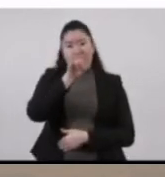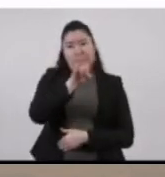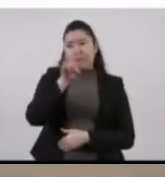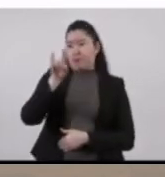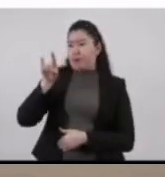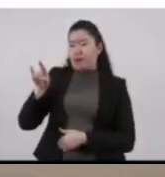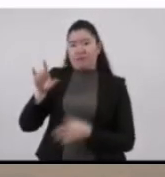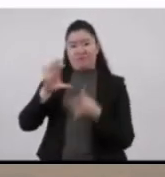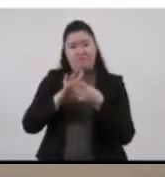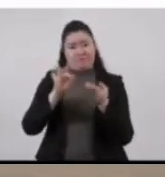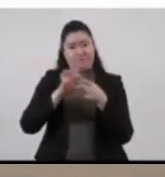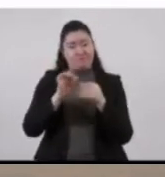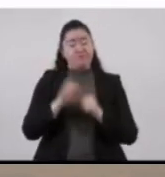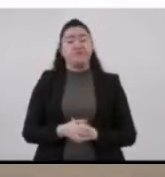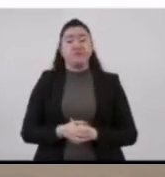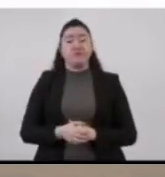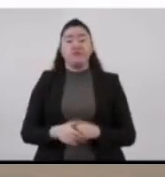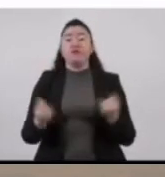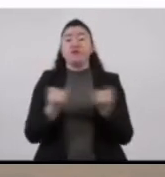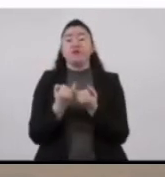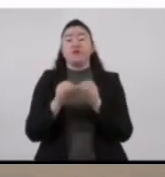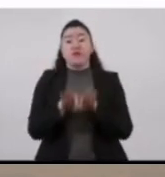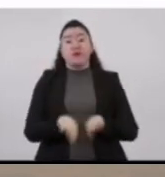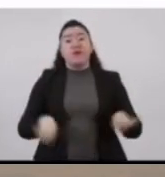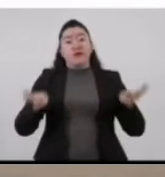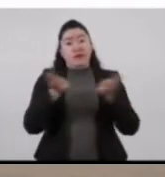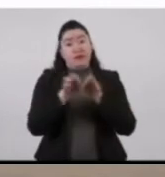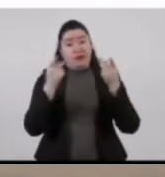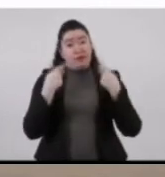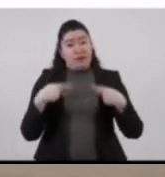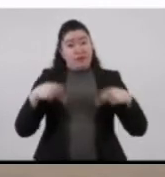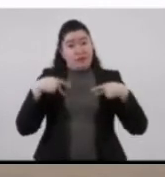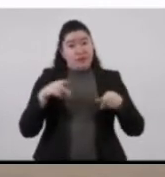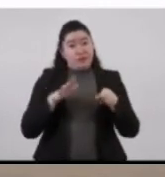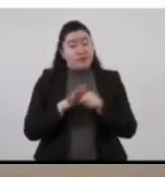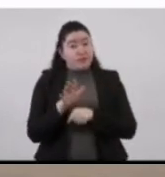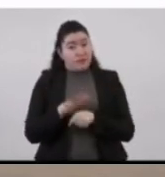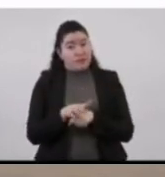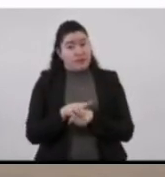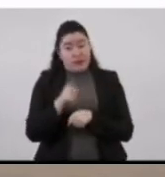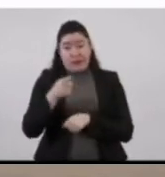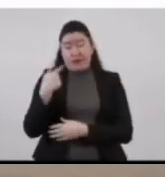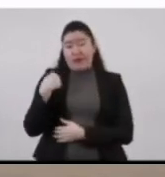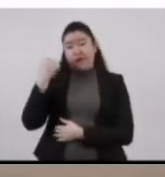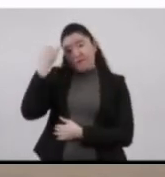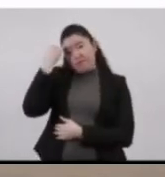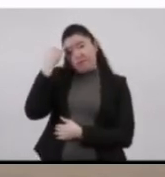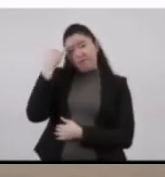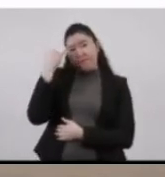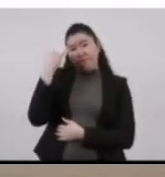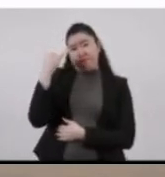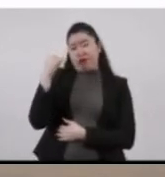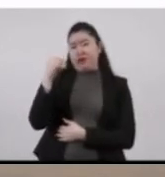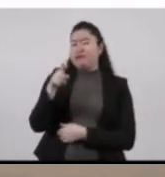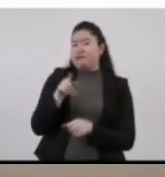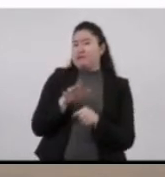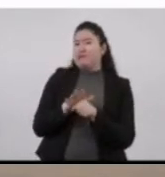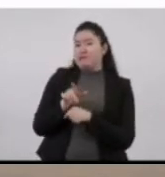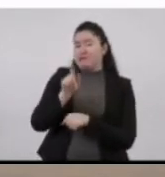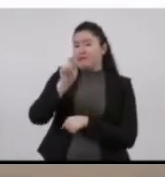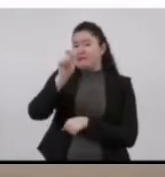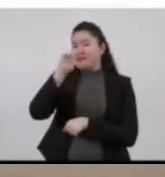metro. Es importante para los usuarios que los trayectos más largos, es decir, el que va hasta Miscoac,